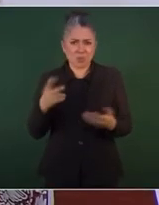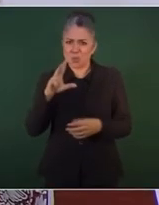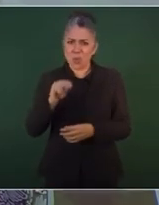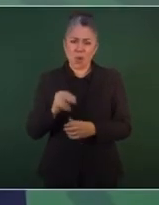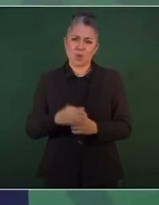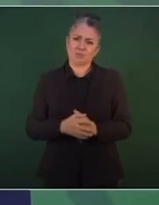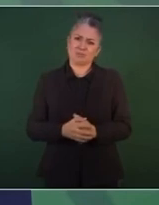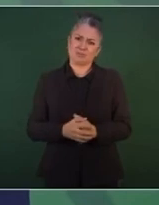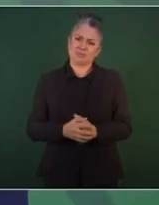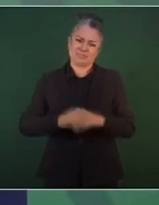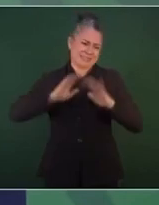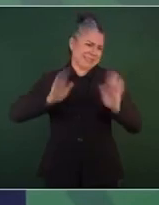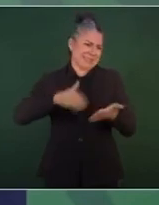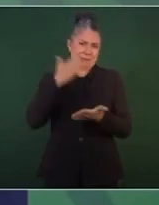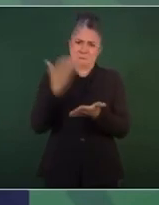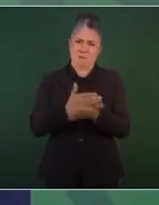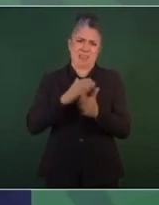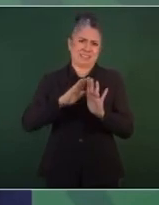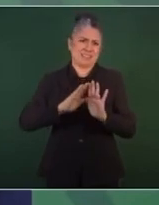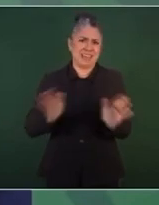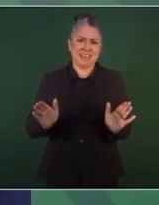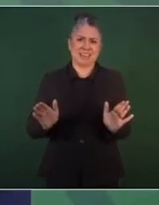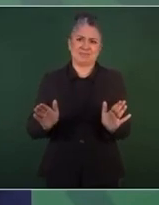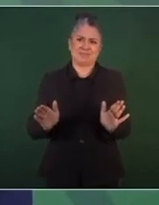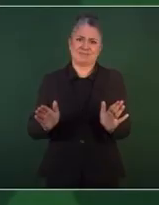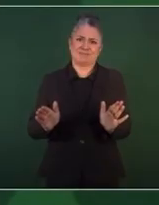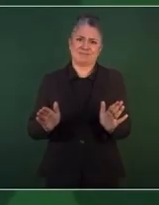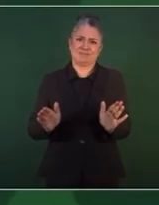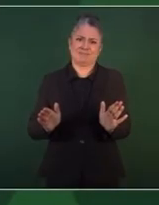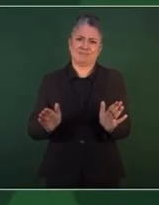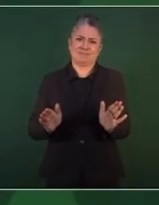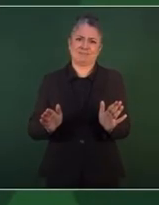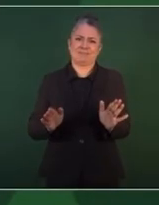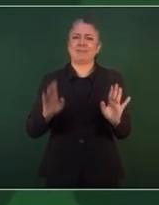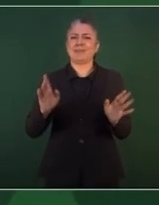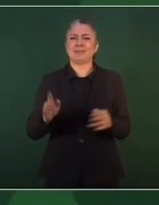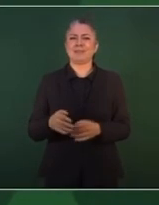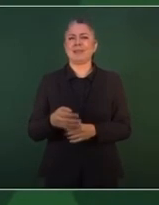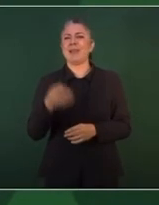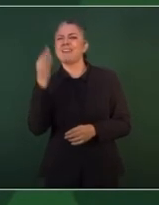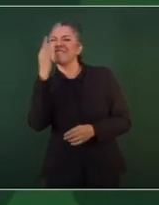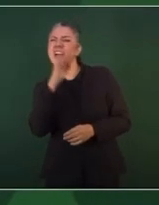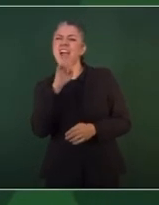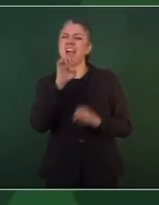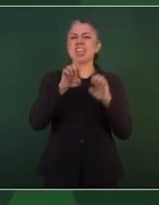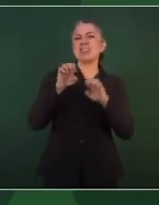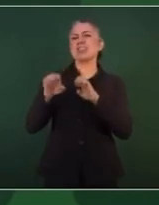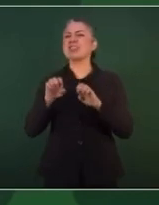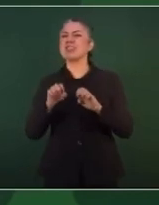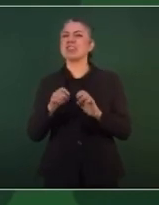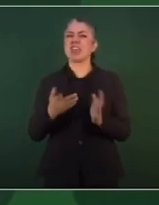Ya basta de simular. Y hay